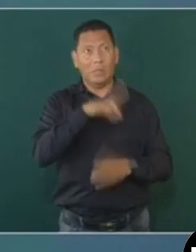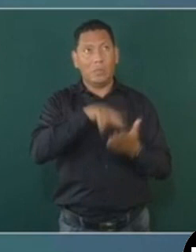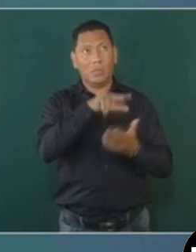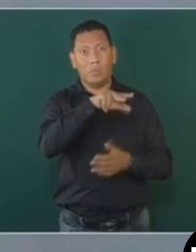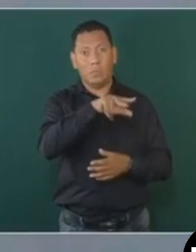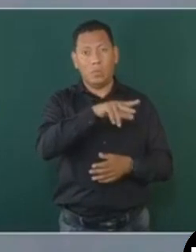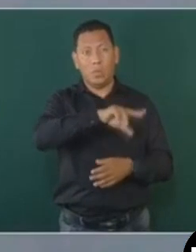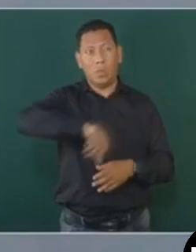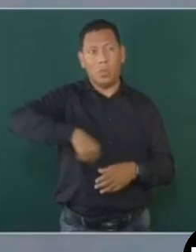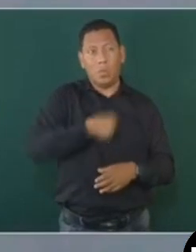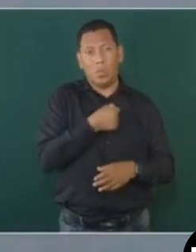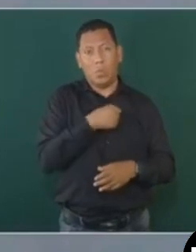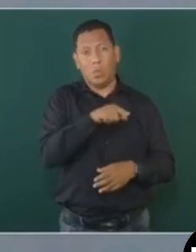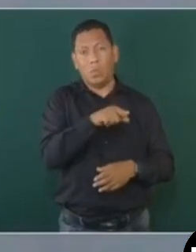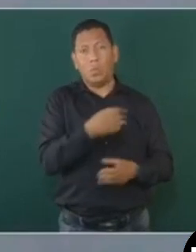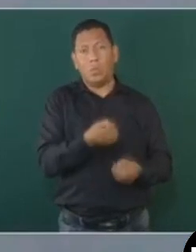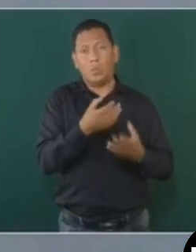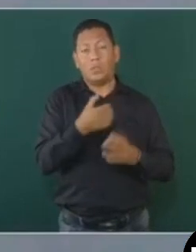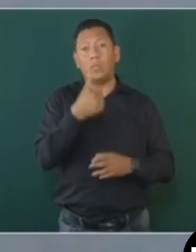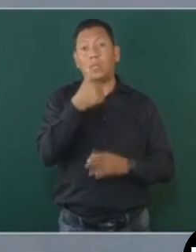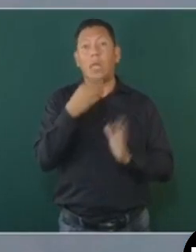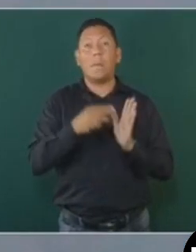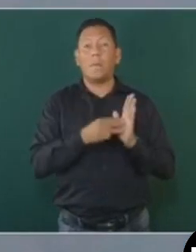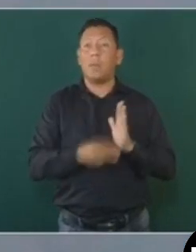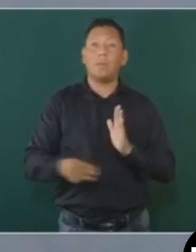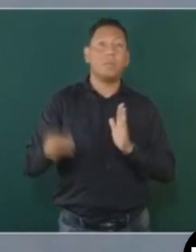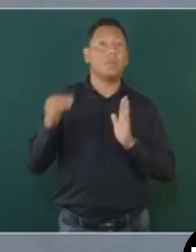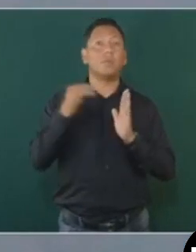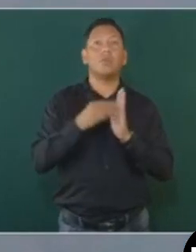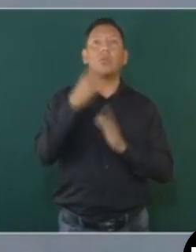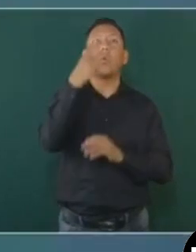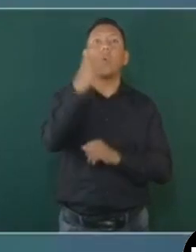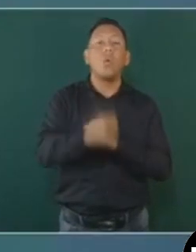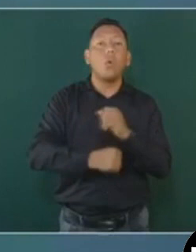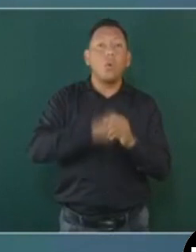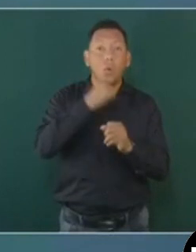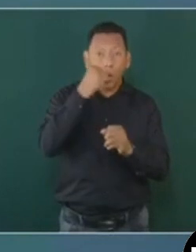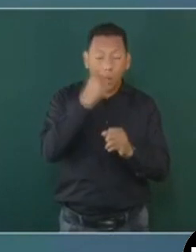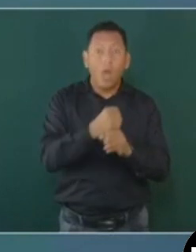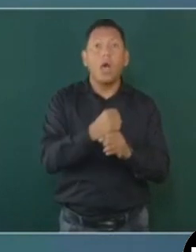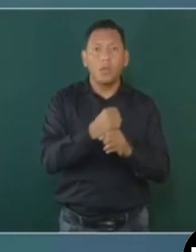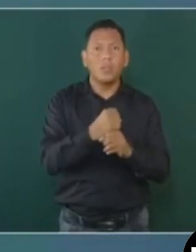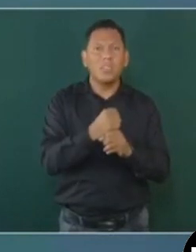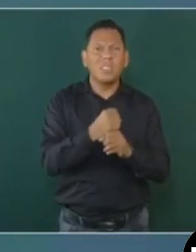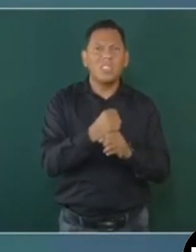seis mil millones de pesos al año del presupuesto,